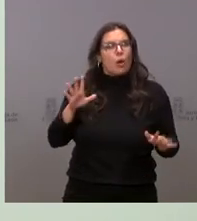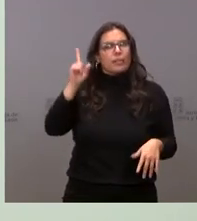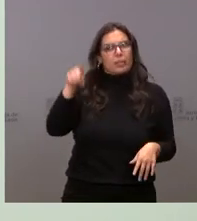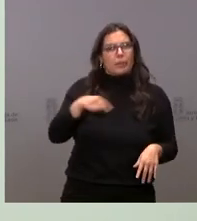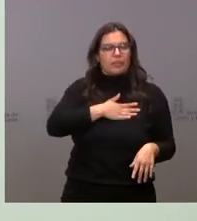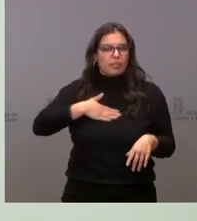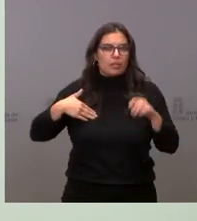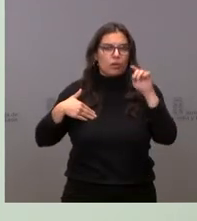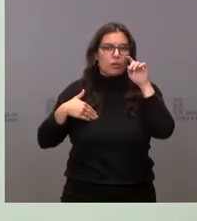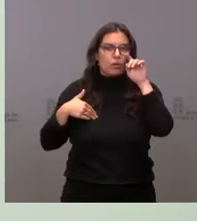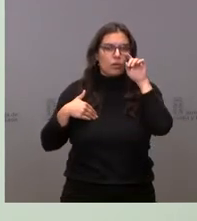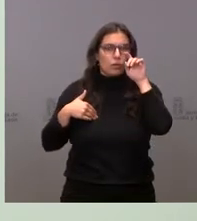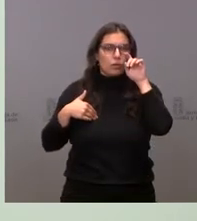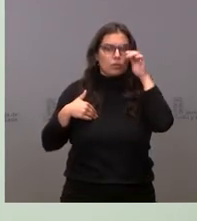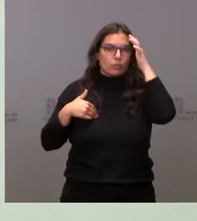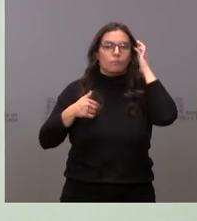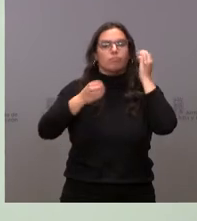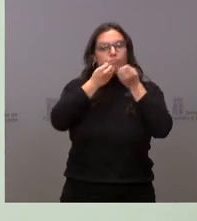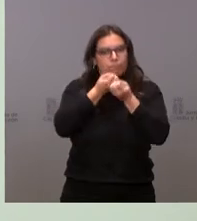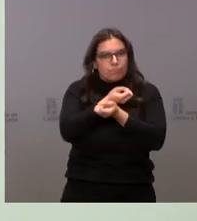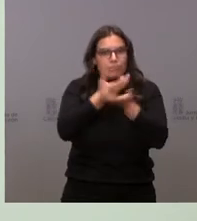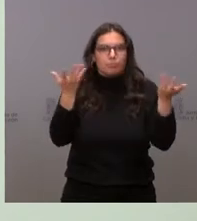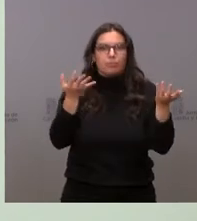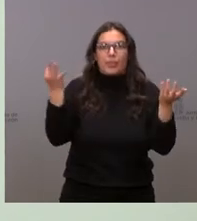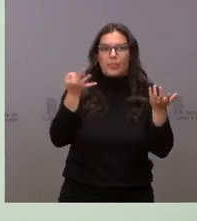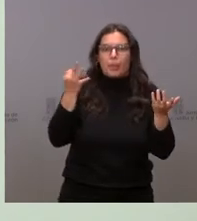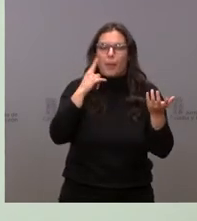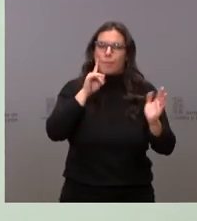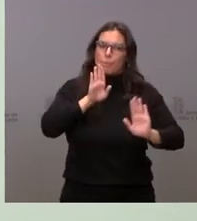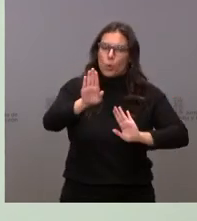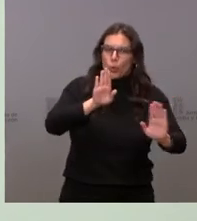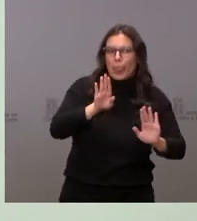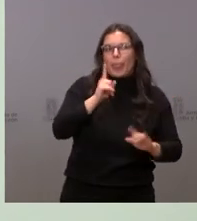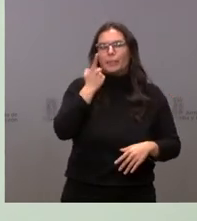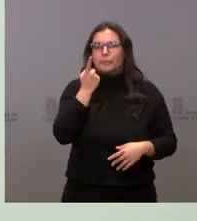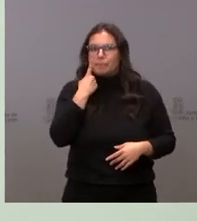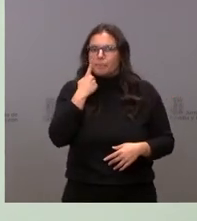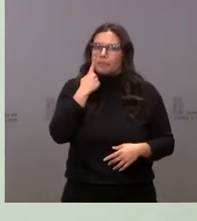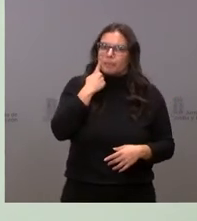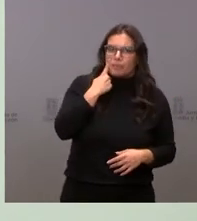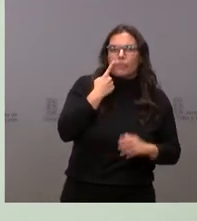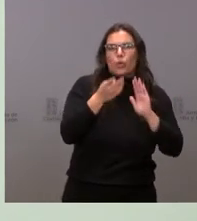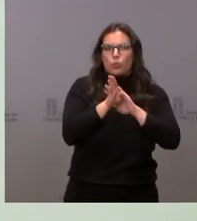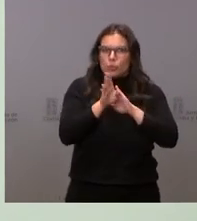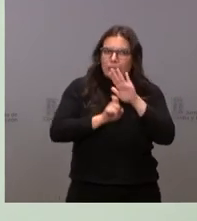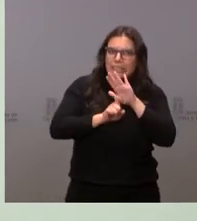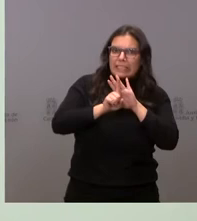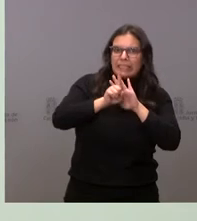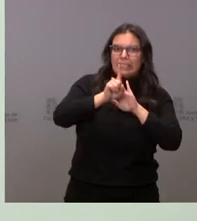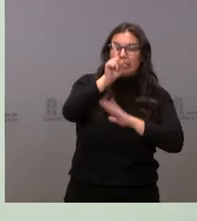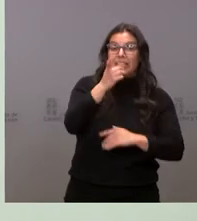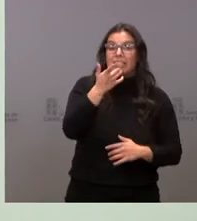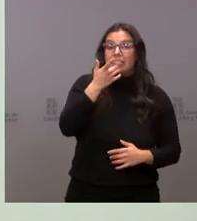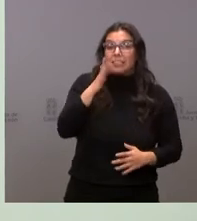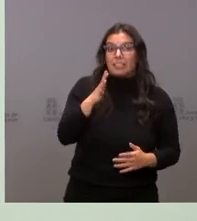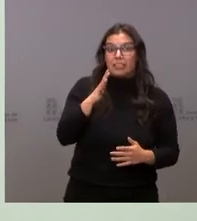trasladar un mensaje de que hay que mantener la prudencia, de que queremos seguir con la recuperación y que, mientras haya